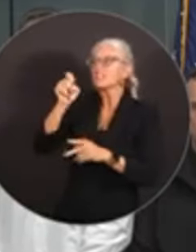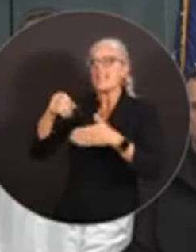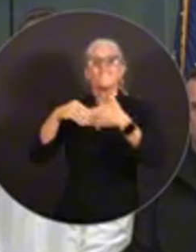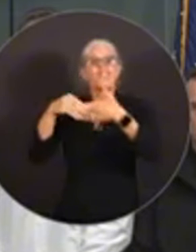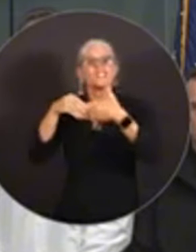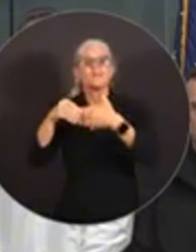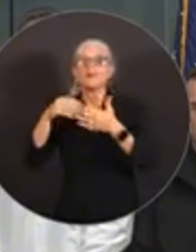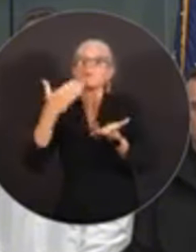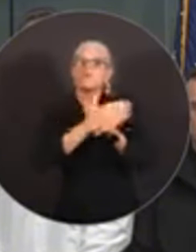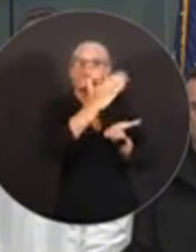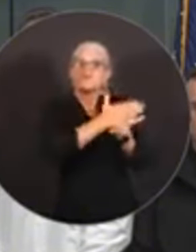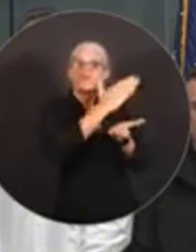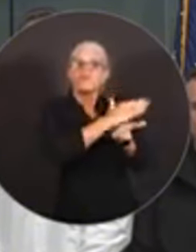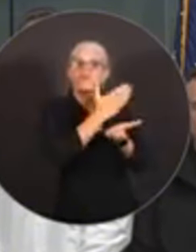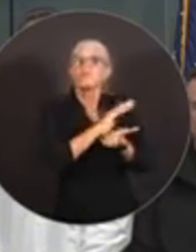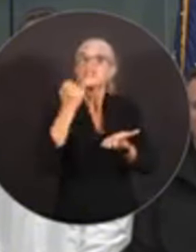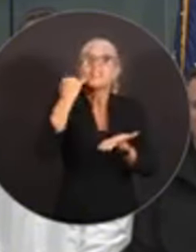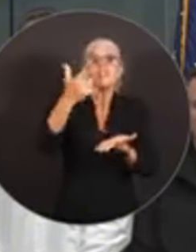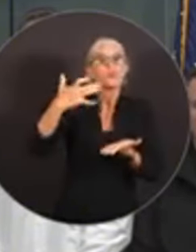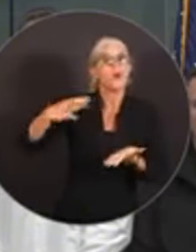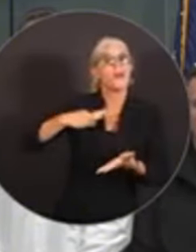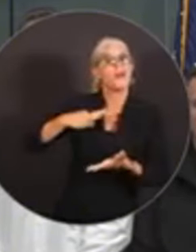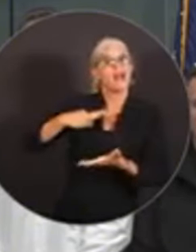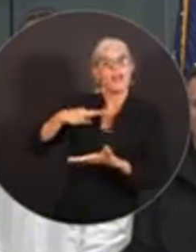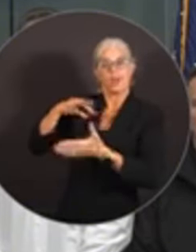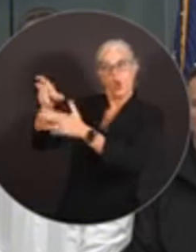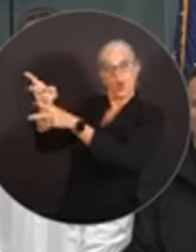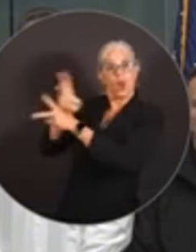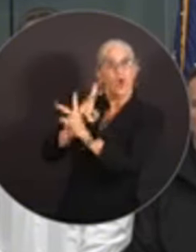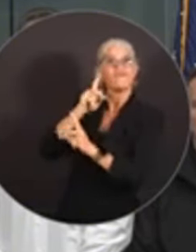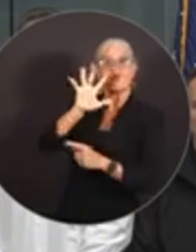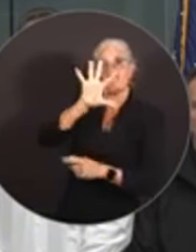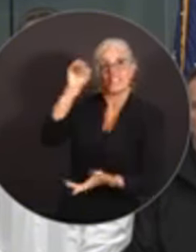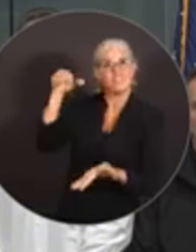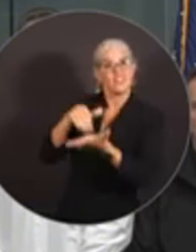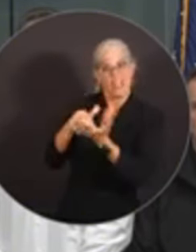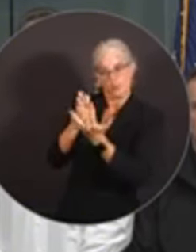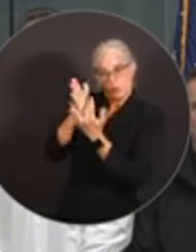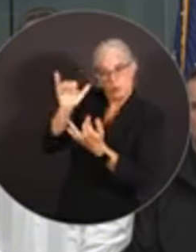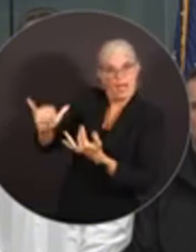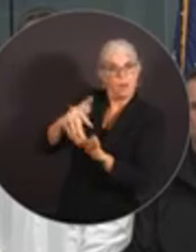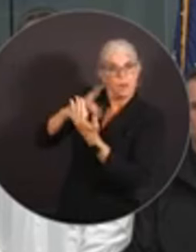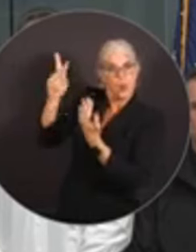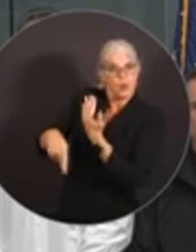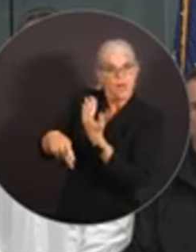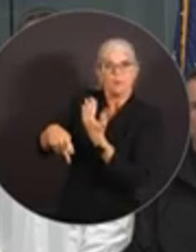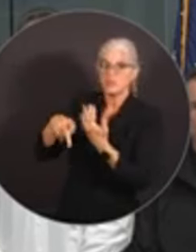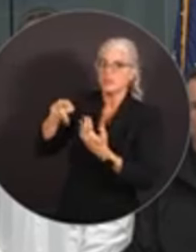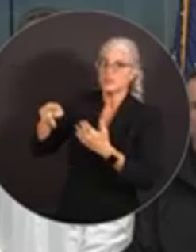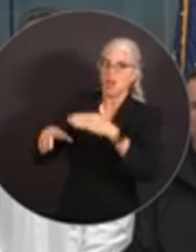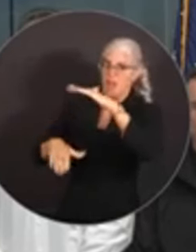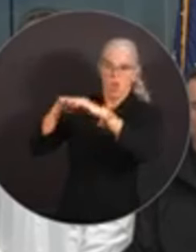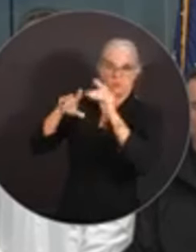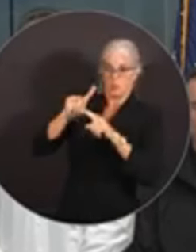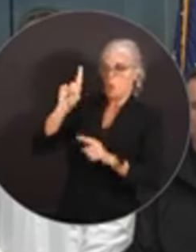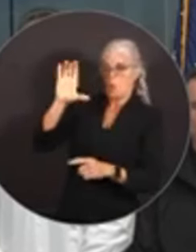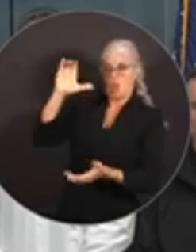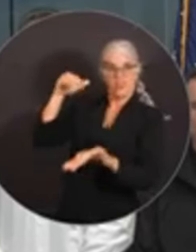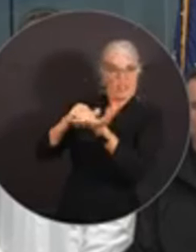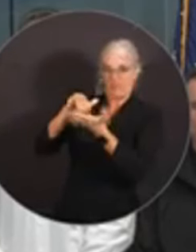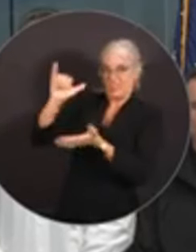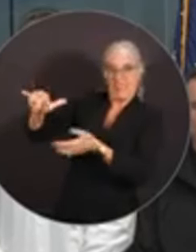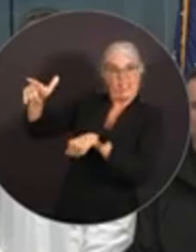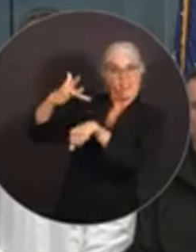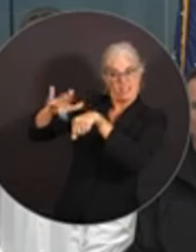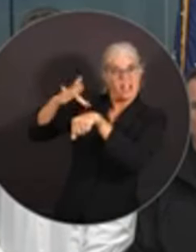Formas de pago flexibles pueden solicitar préstamos hasta 50 mil dólares. Préstamos de hasta 100 mil dólares son disponibles